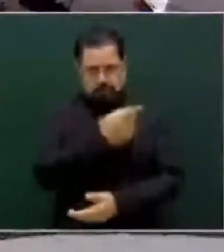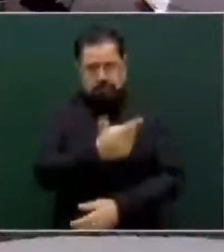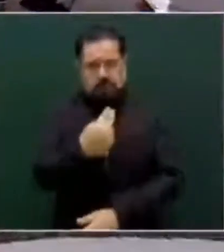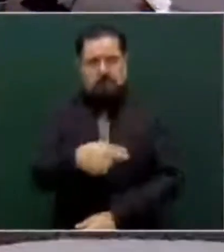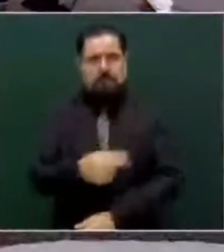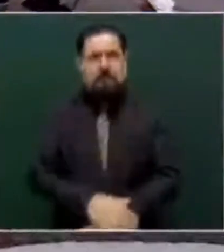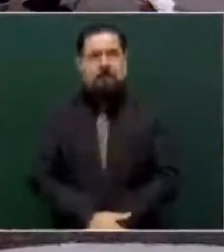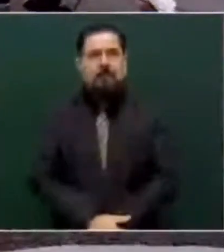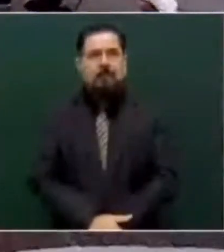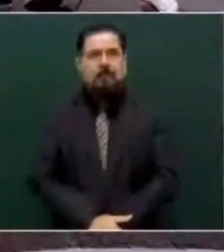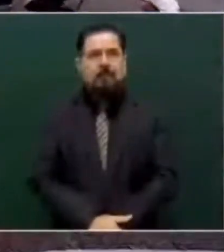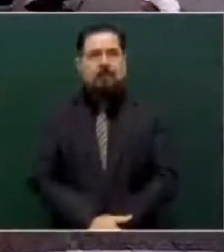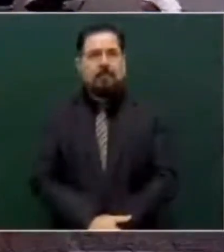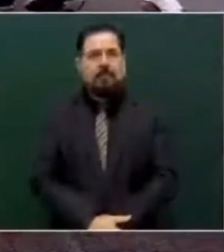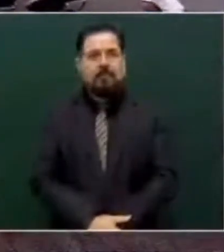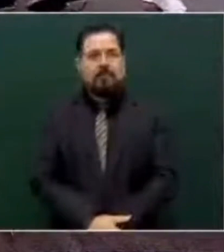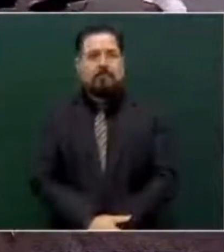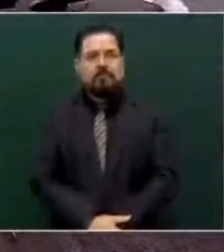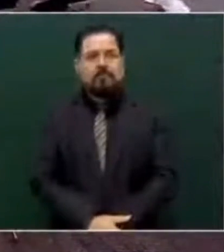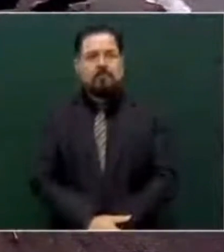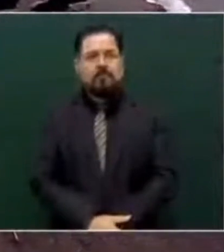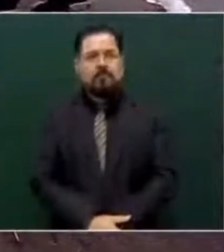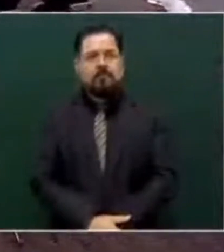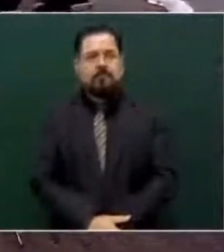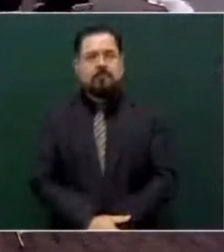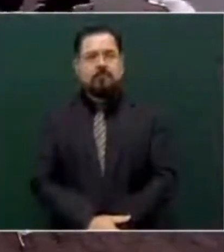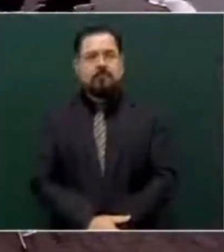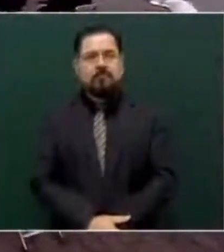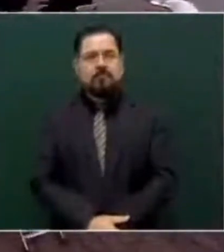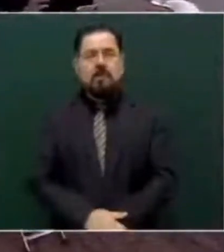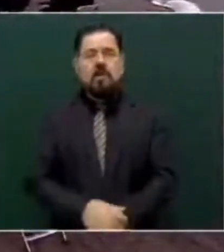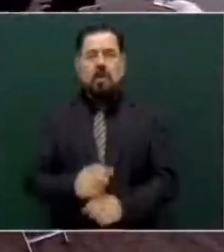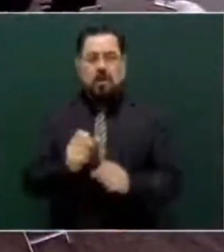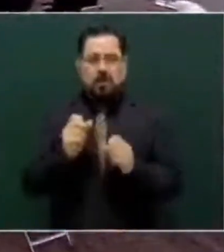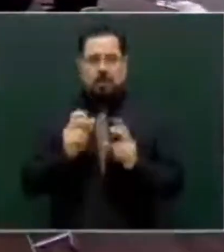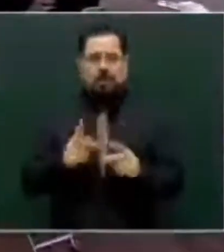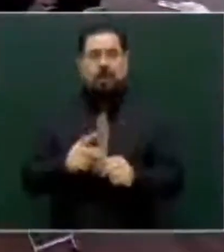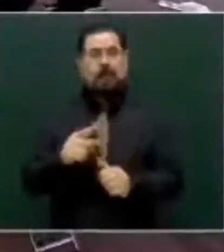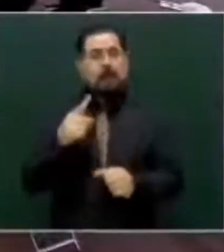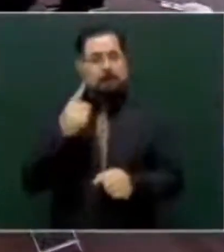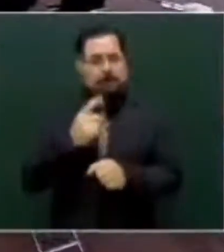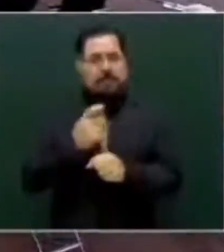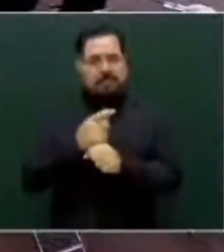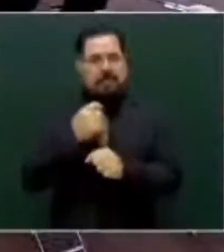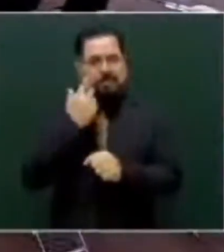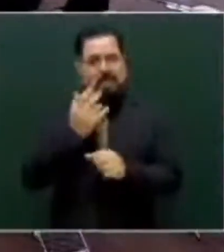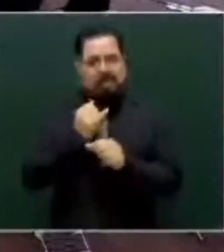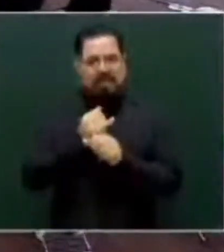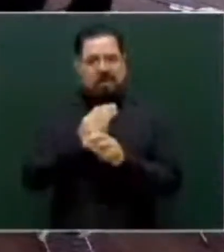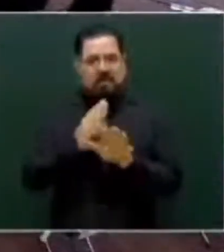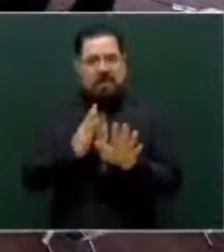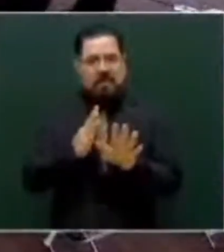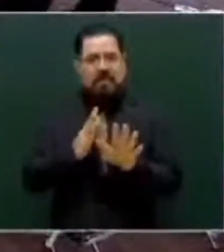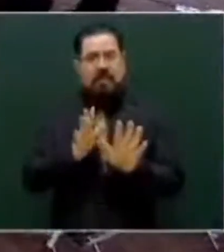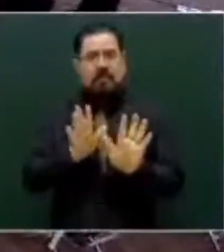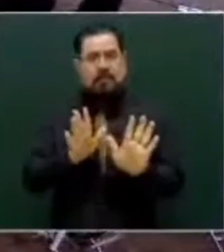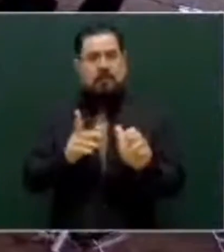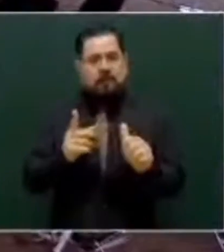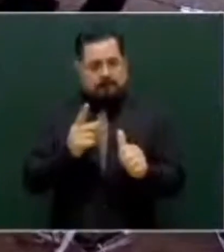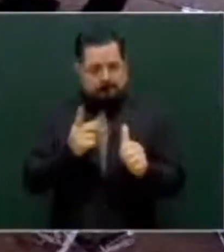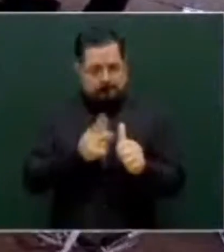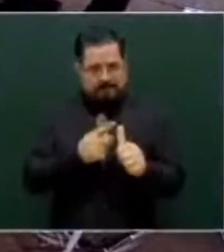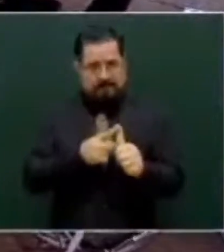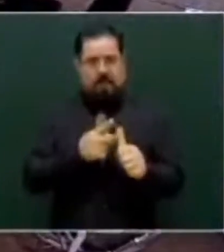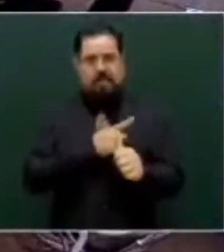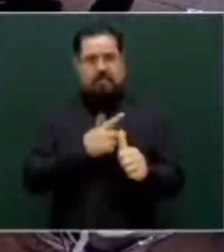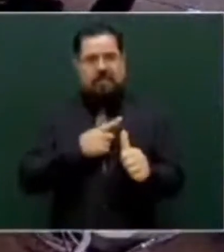Y a ti te tocó hablar, ¿no? Bueno, primero informar que primero se tiene que aprobar por parte